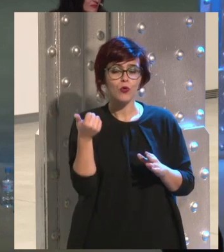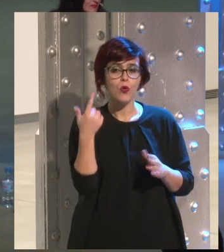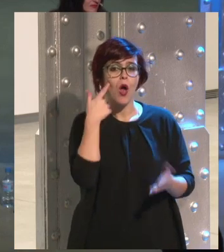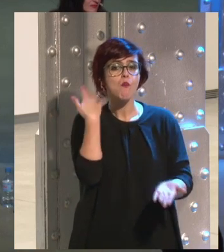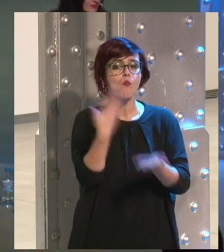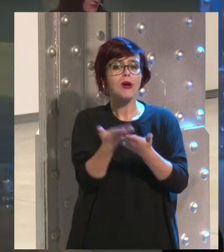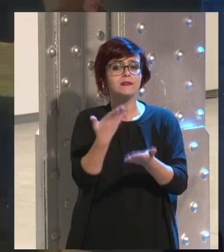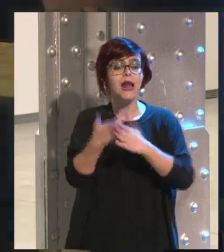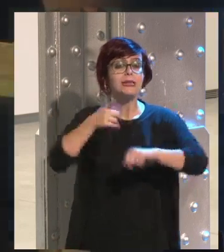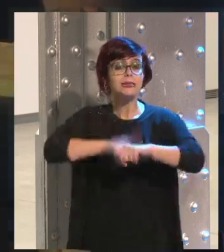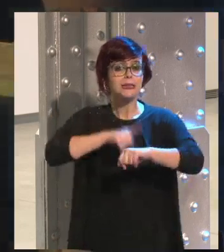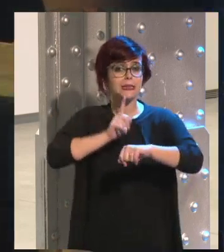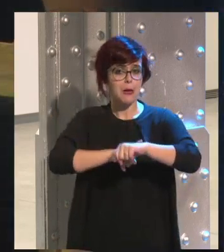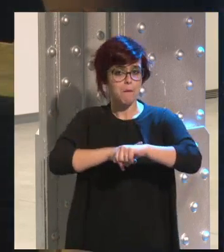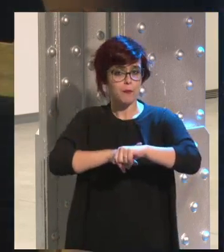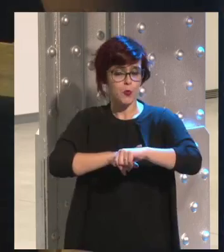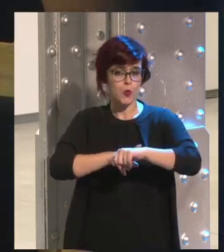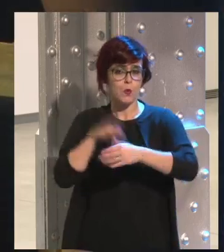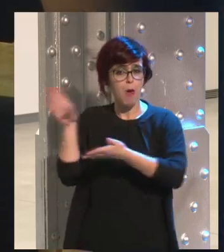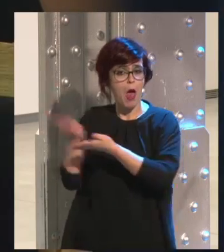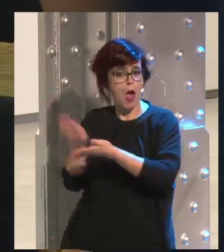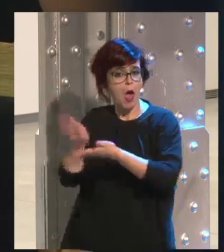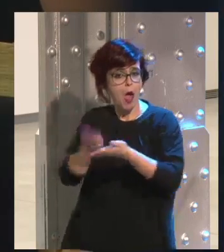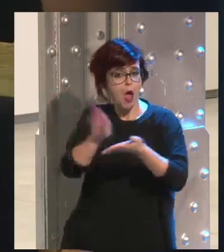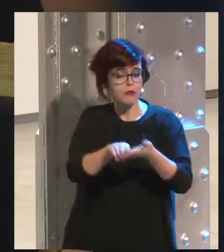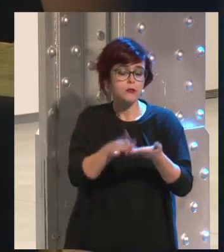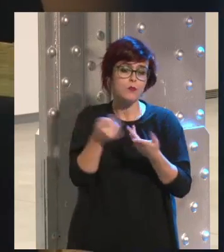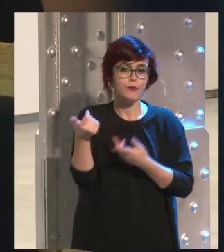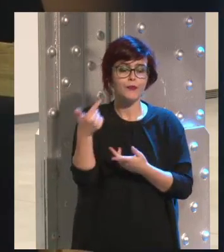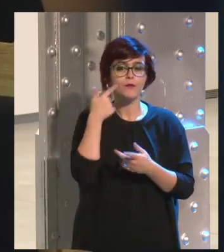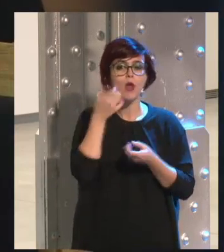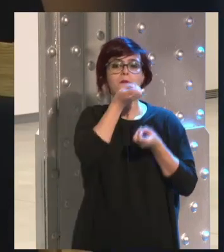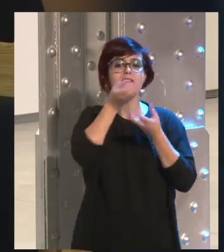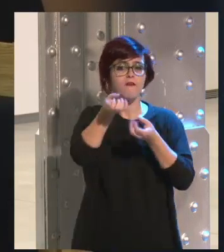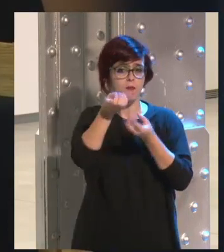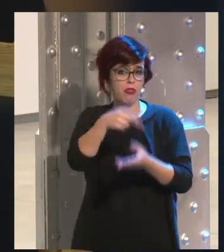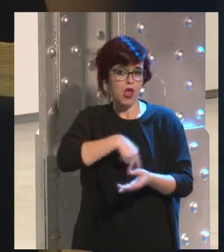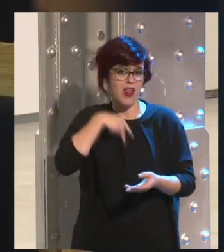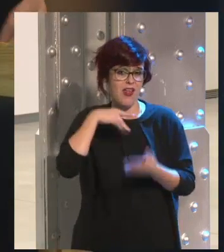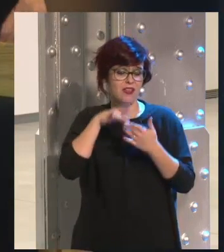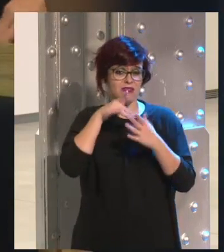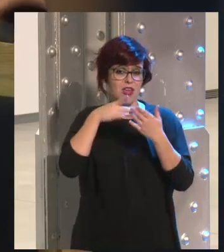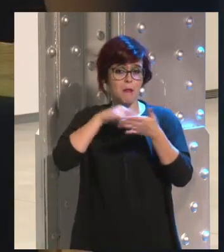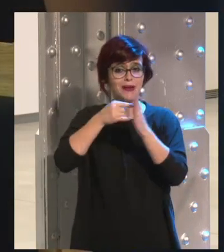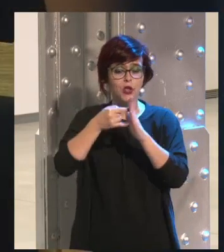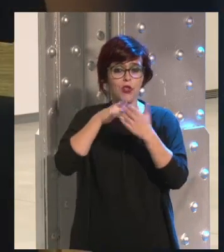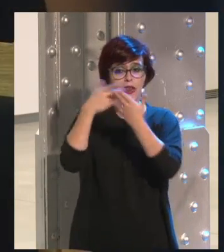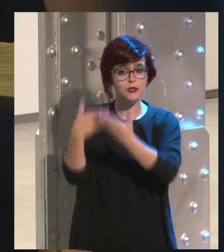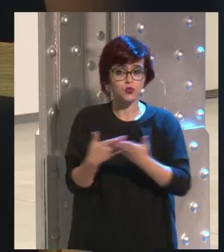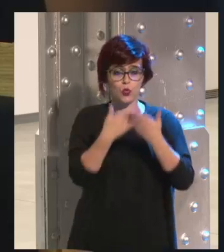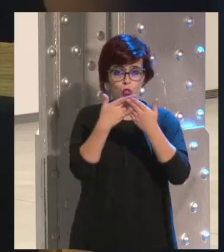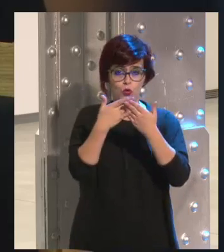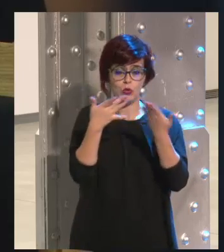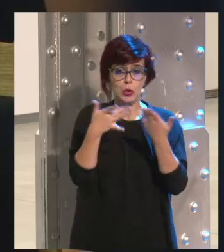el tiempo que habéis tardado y que, bueno, un poquito de información de la metodología del estudio en sí, no solamente